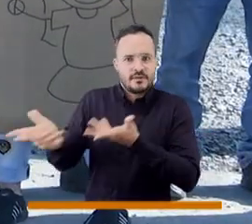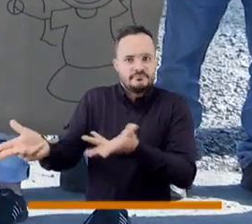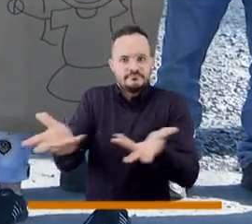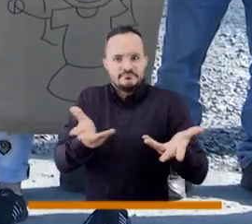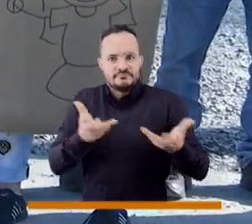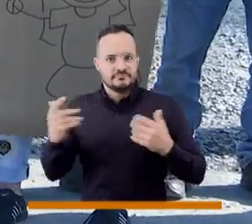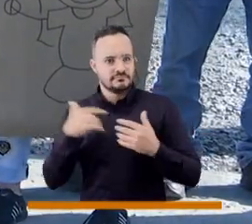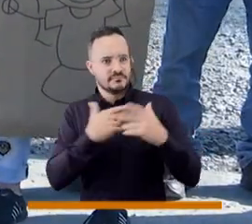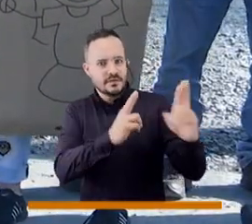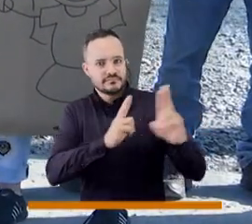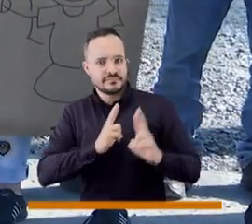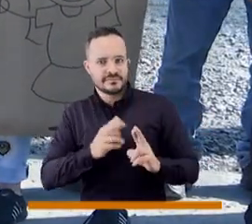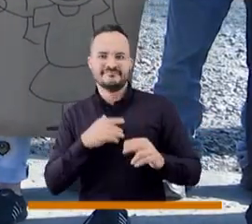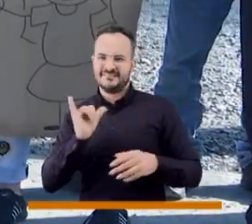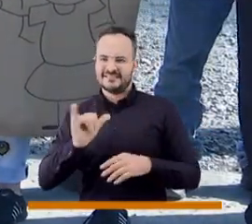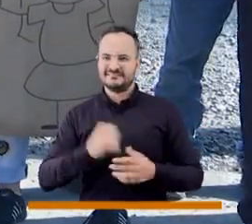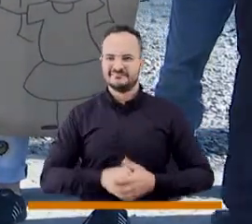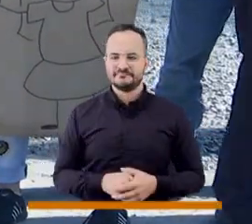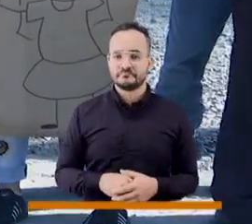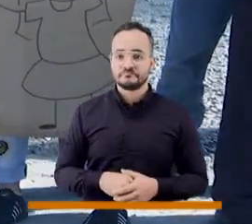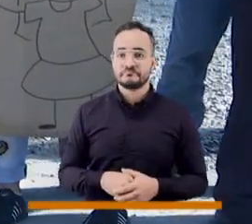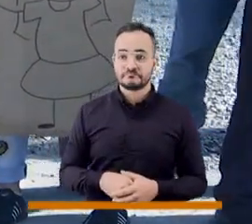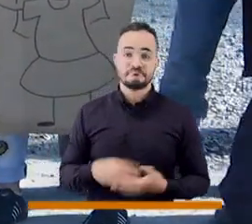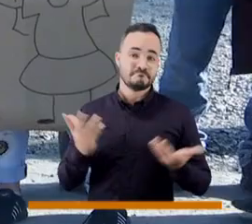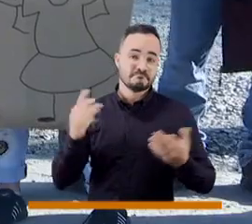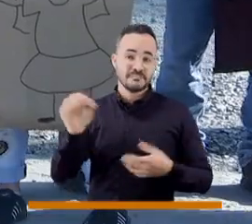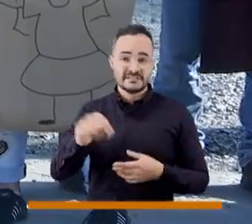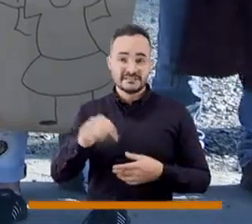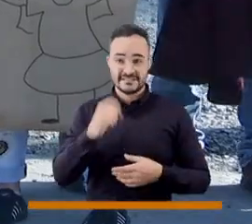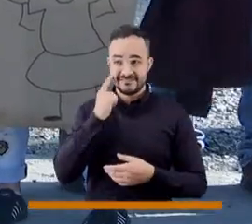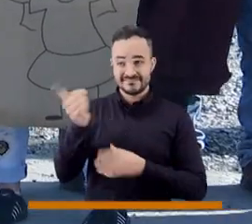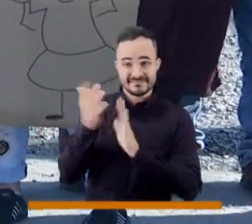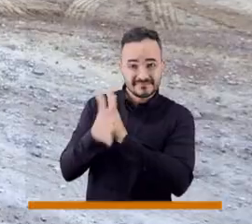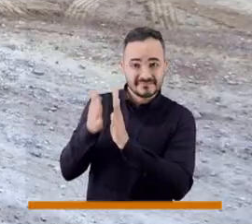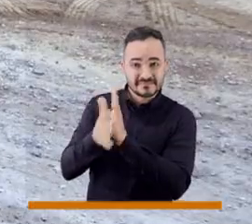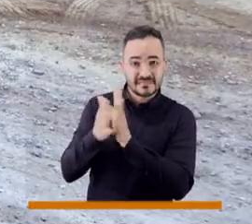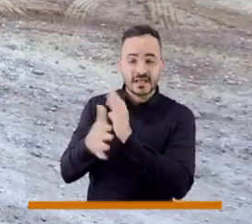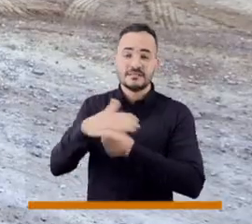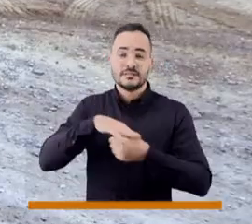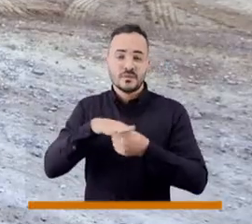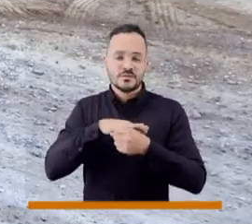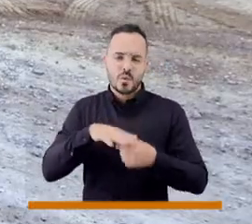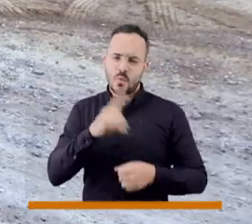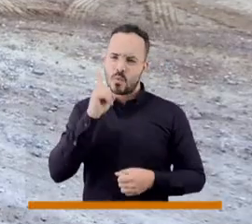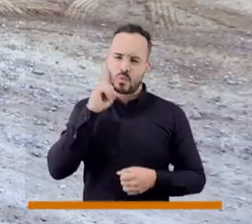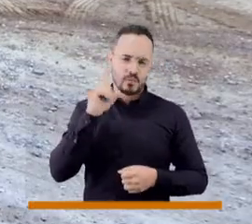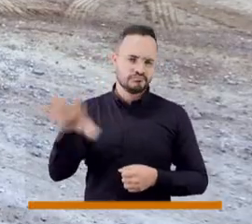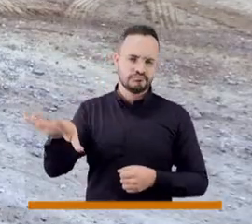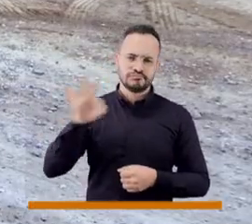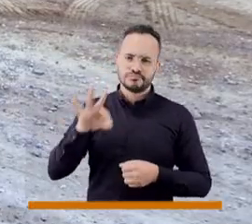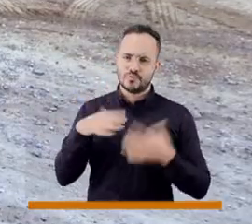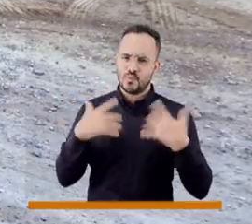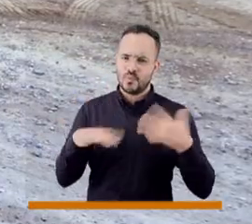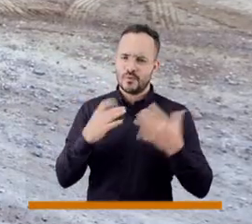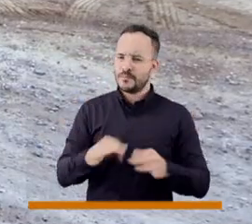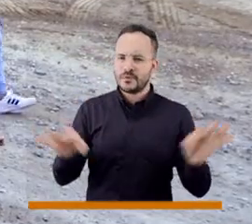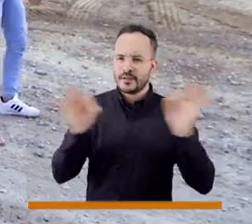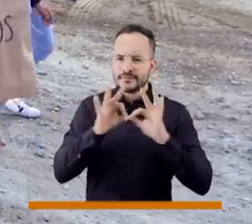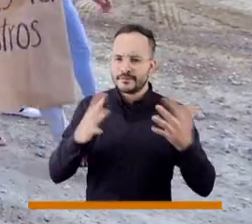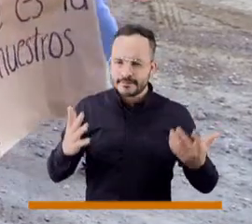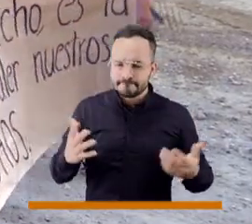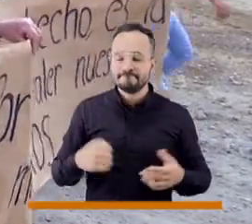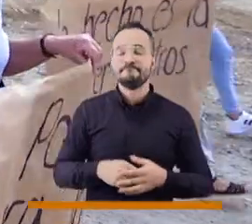el mantenimiento de esa vía. Muy bien. Entonces, lo más importante que hemos encontrado acá es que primero la